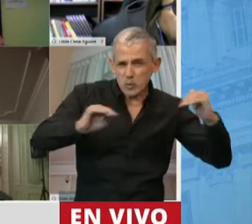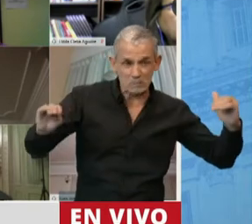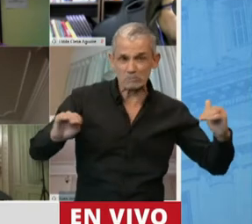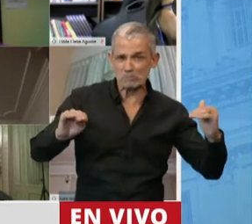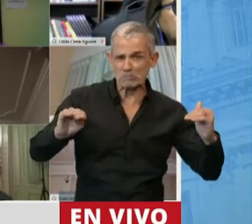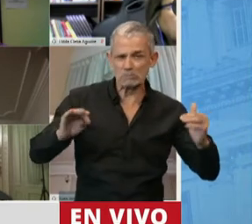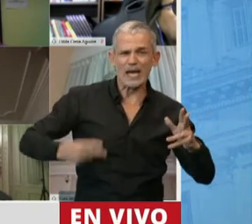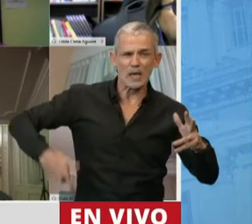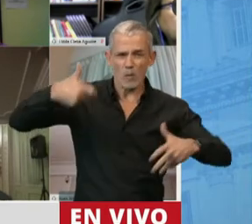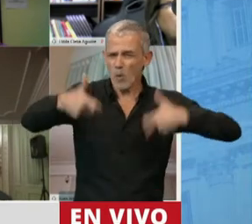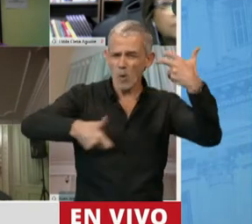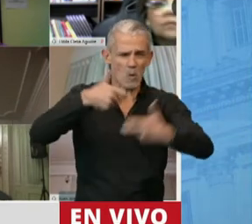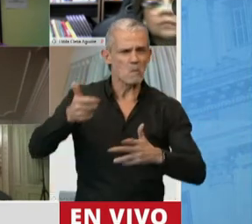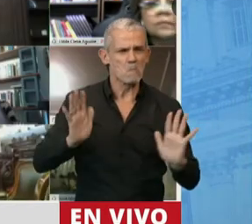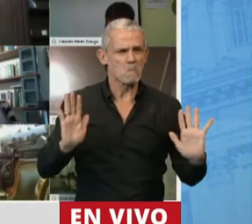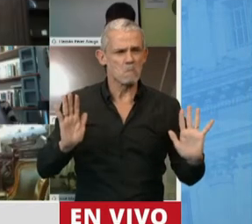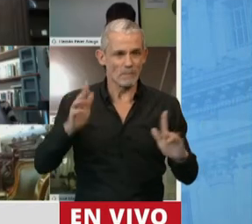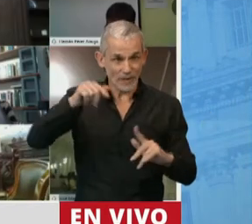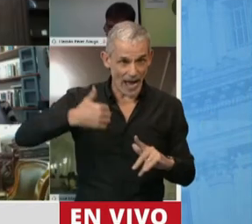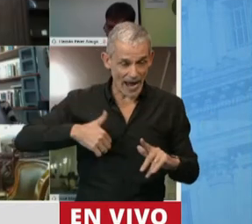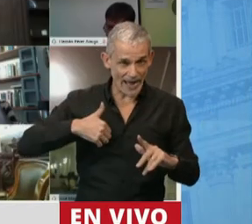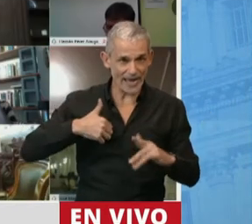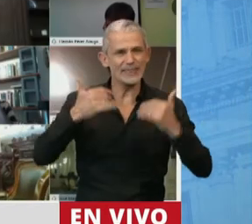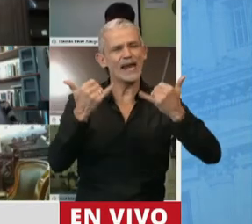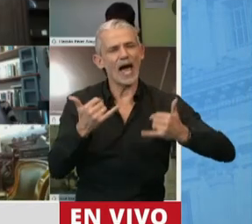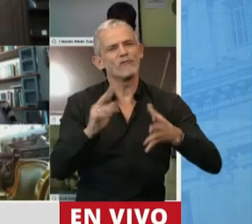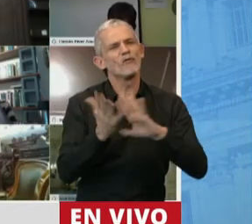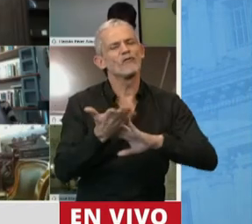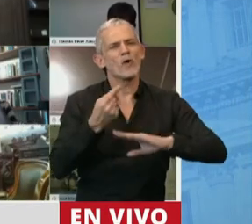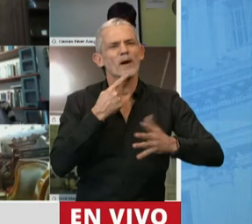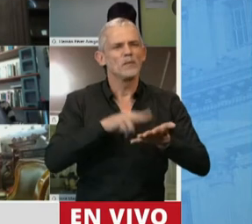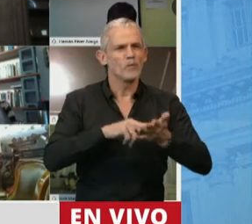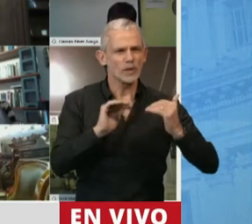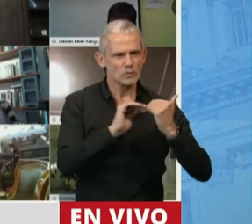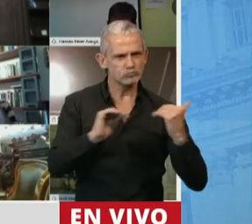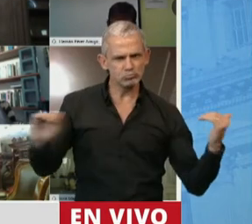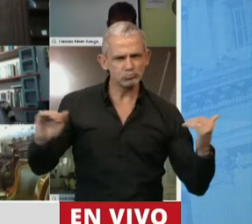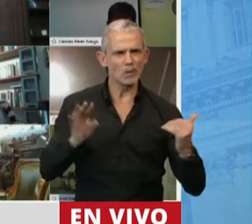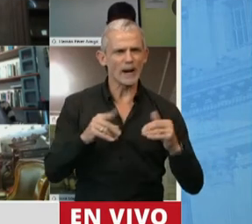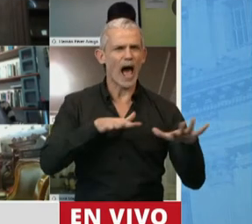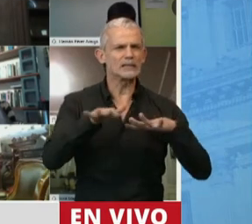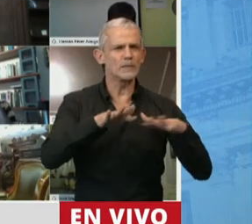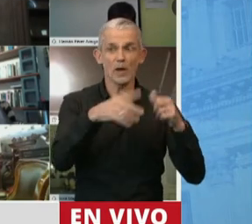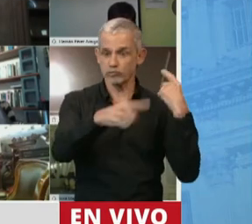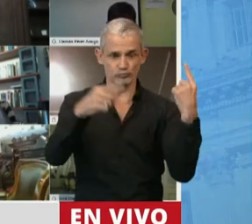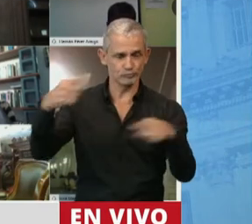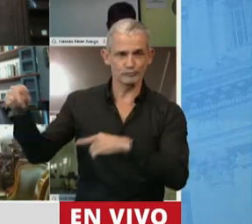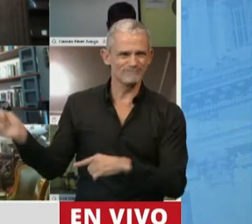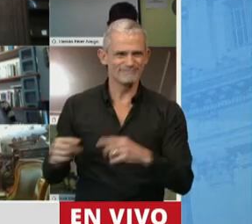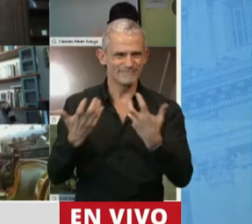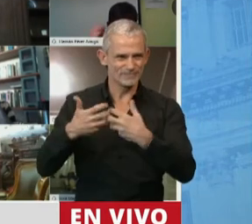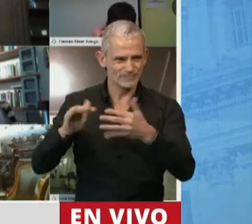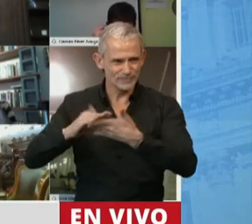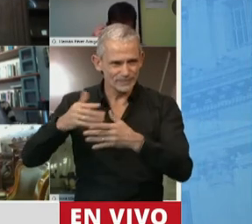atrae emisiones. Y eso, en la Argentina se han utilizado los sistemas de estabilidad fiscal para actividades muy disímiles a la del software,